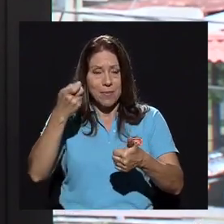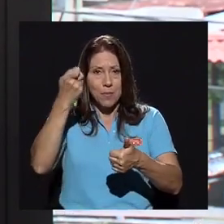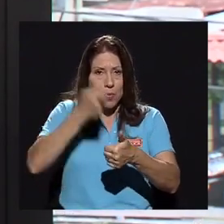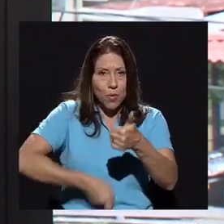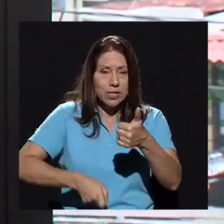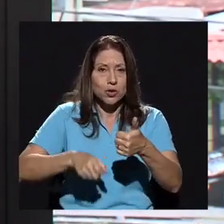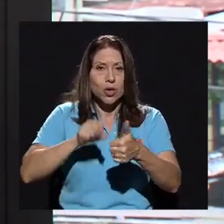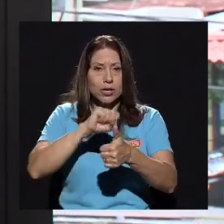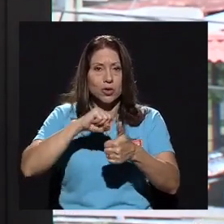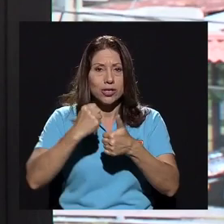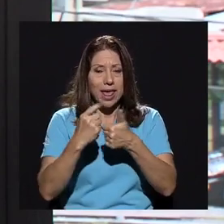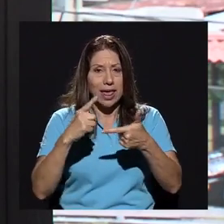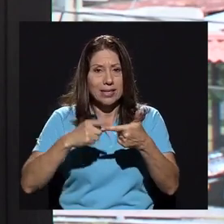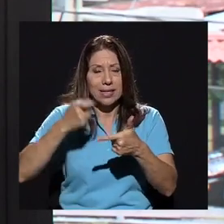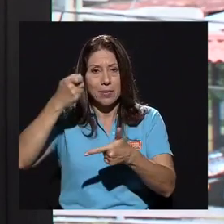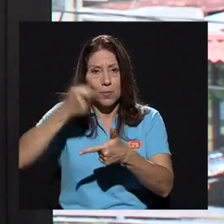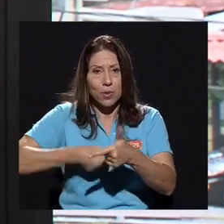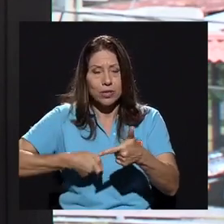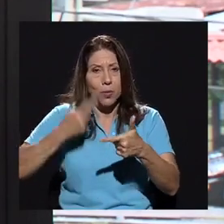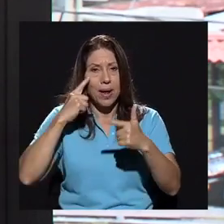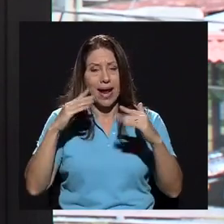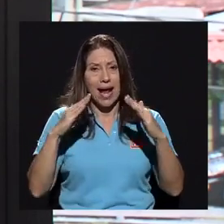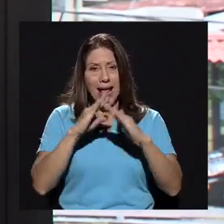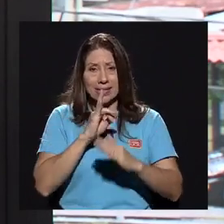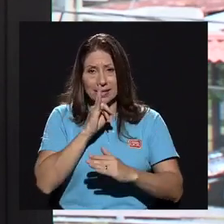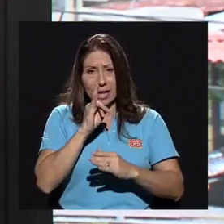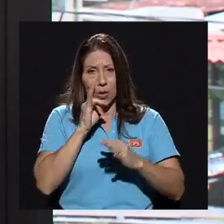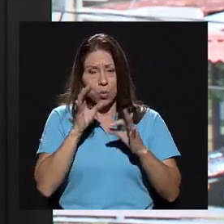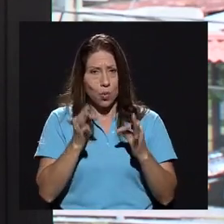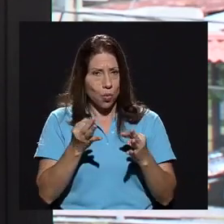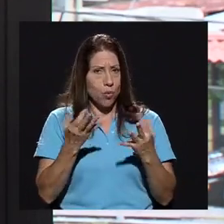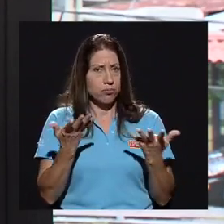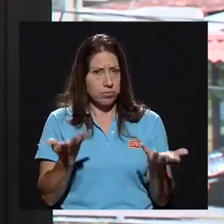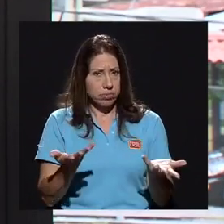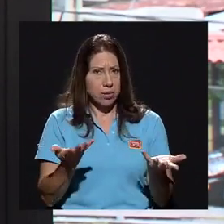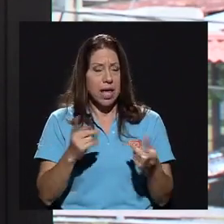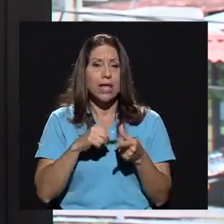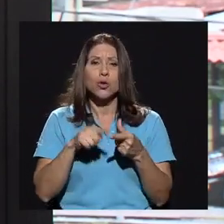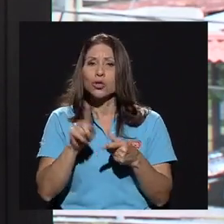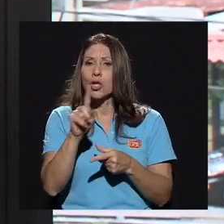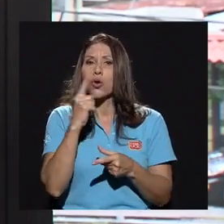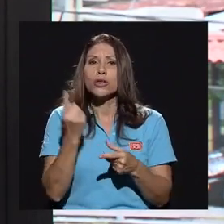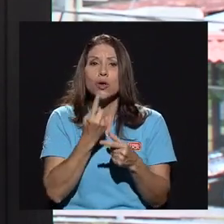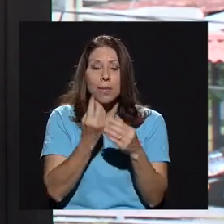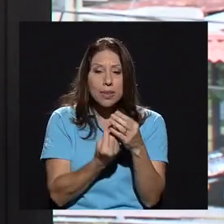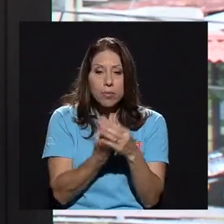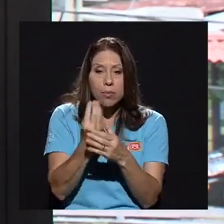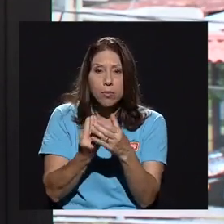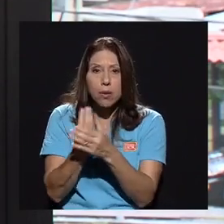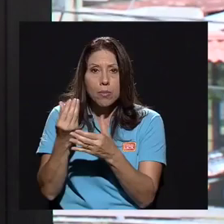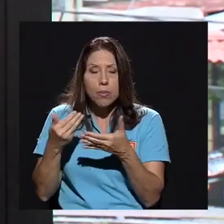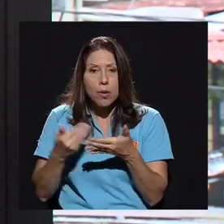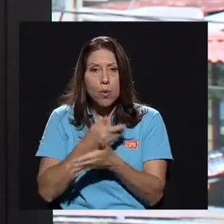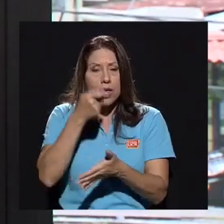para las casas de lujo, etc. Entonces, no es solamente la creación de impuestos, es como se están